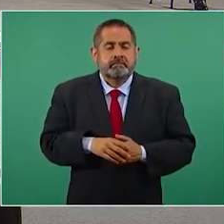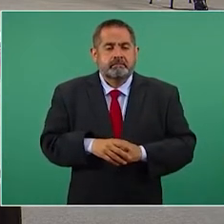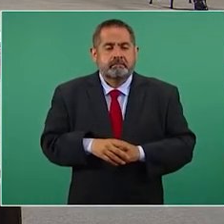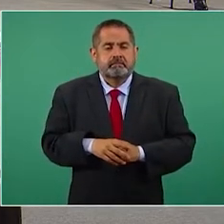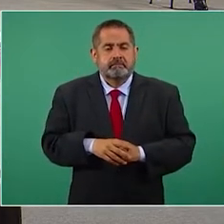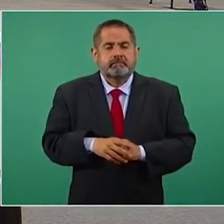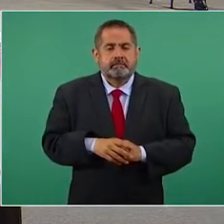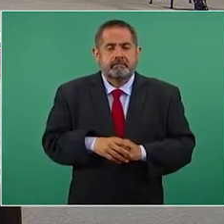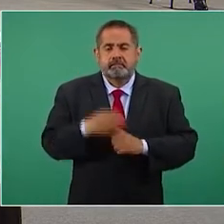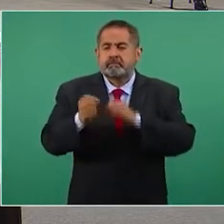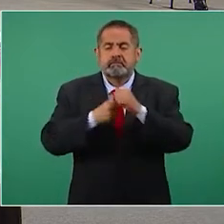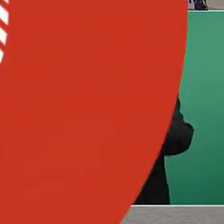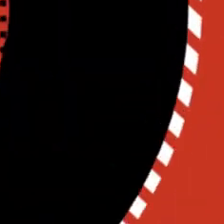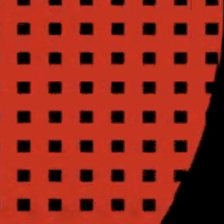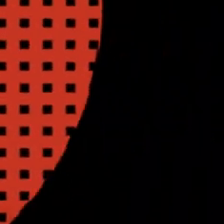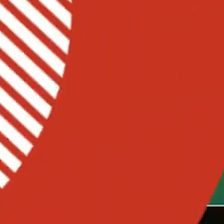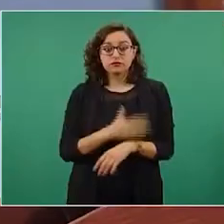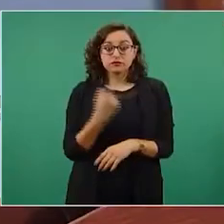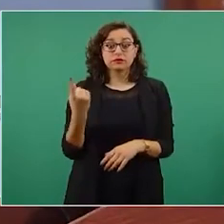2018.